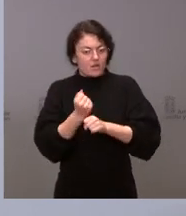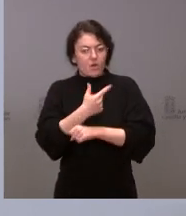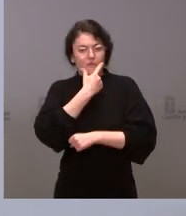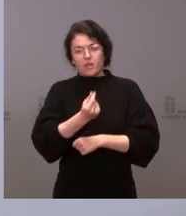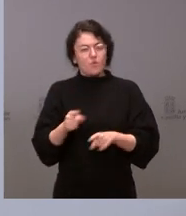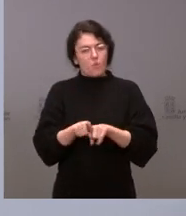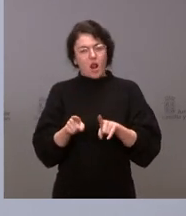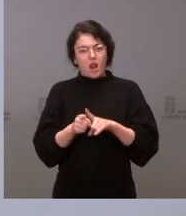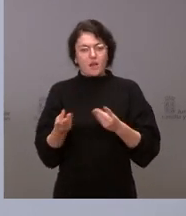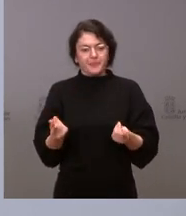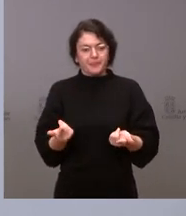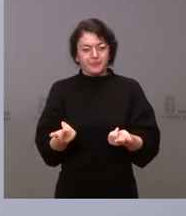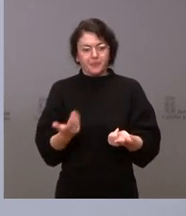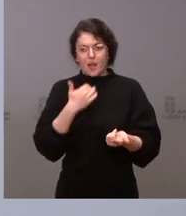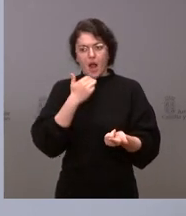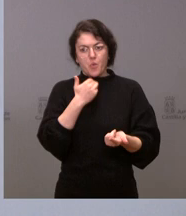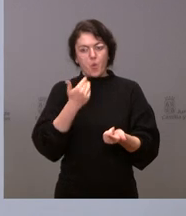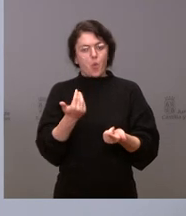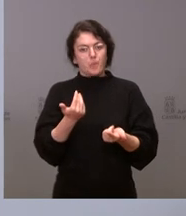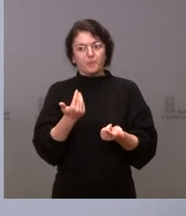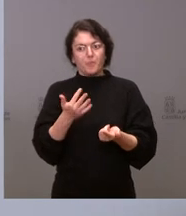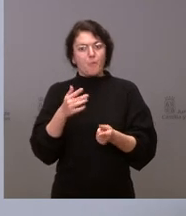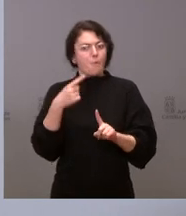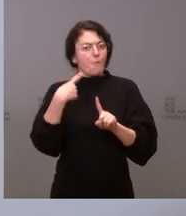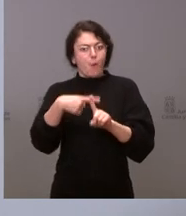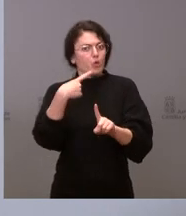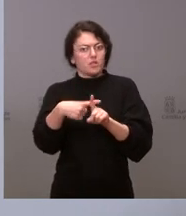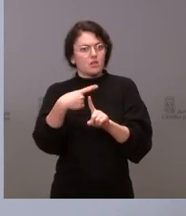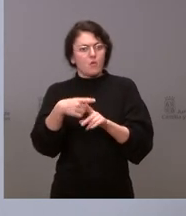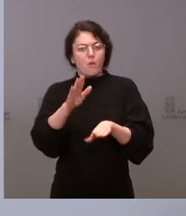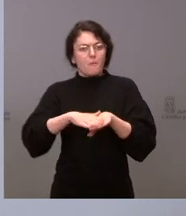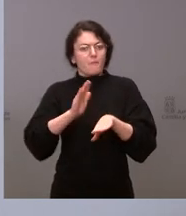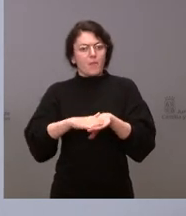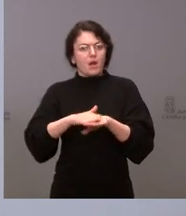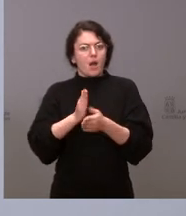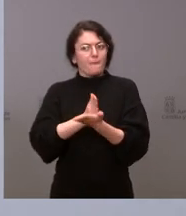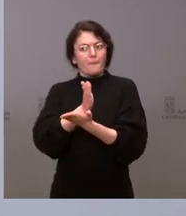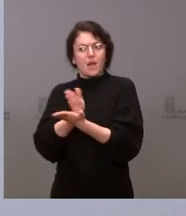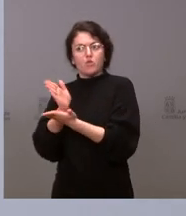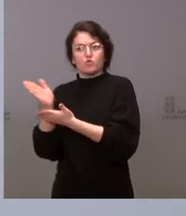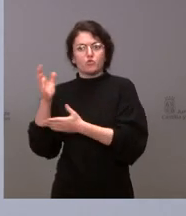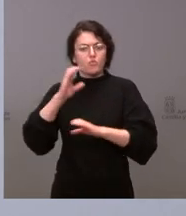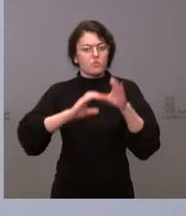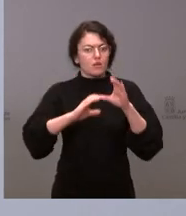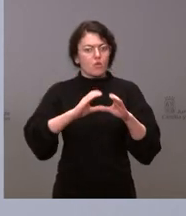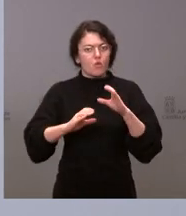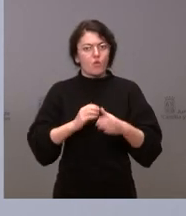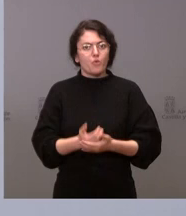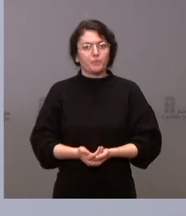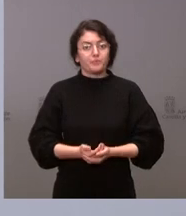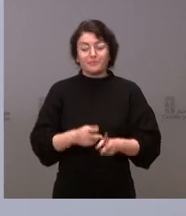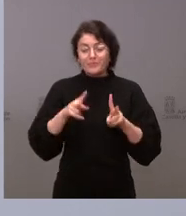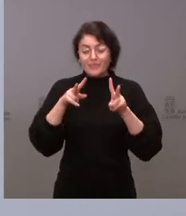algo en favor de ustedes. Respecto del ámbito del gobierno, mire,